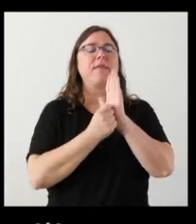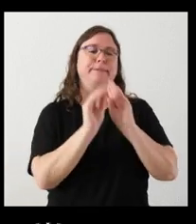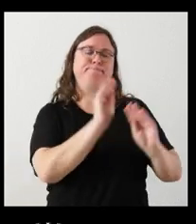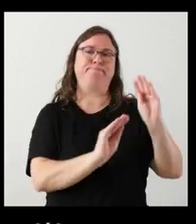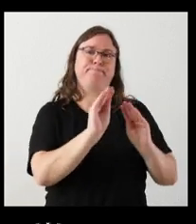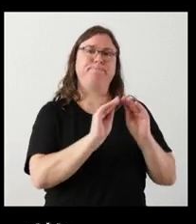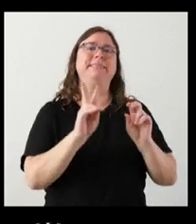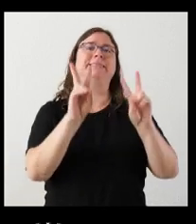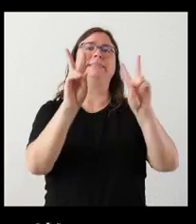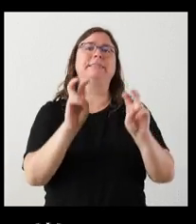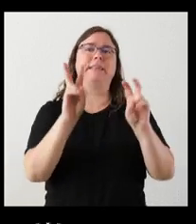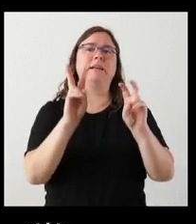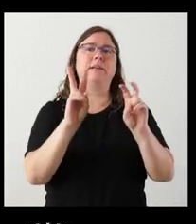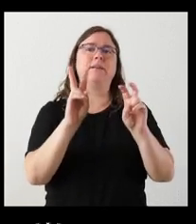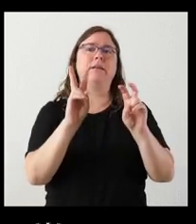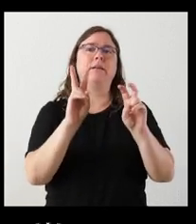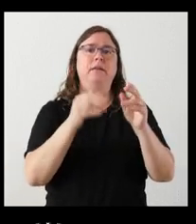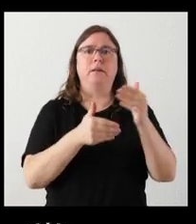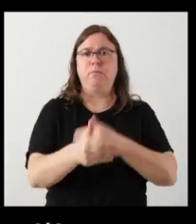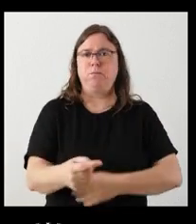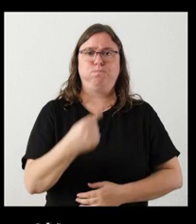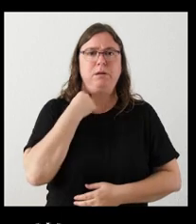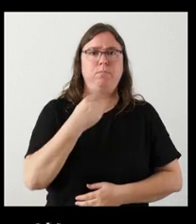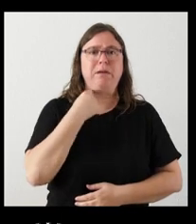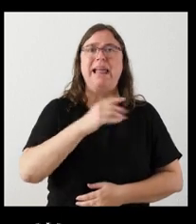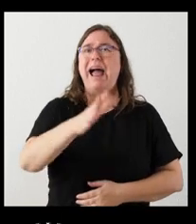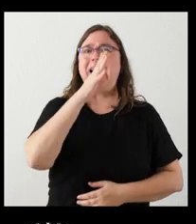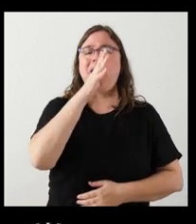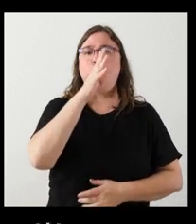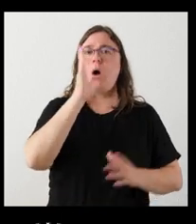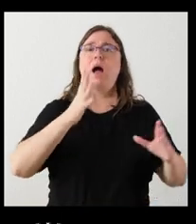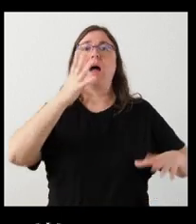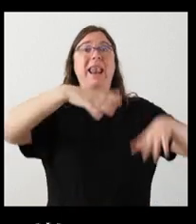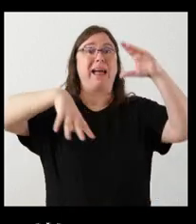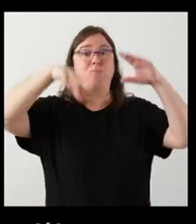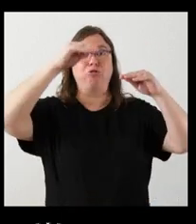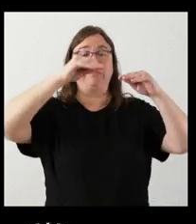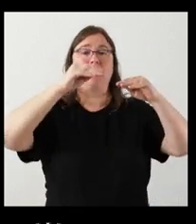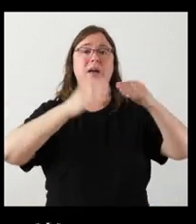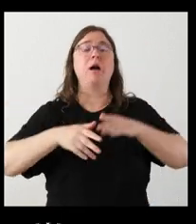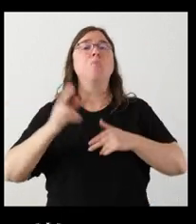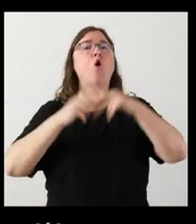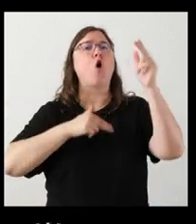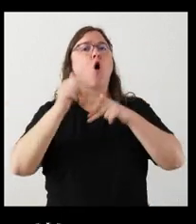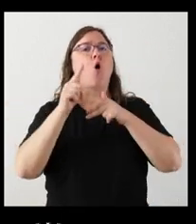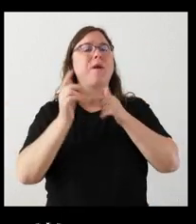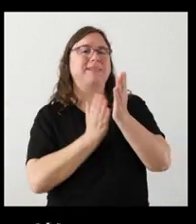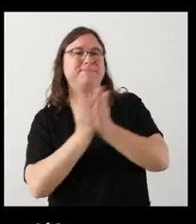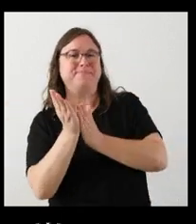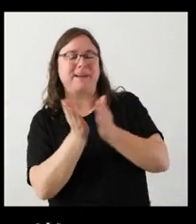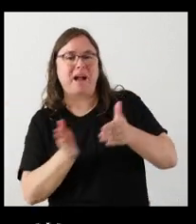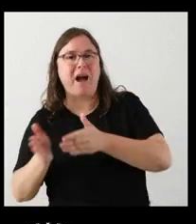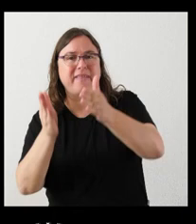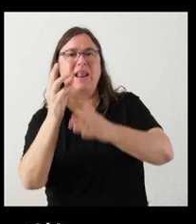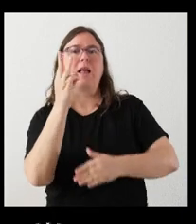respecto a la ingente pérdida de cantidad de agua de la montaña leonesa en las obras de la variante de pajares que hemos conocido esta